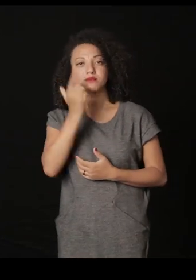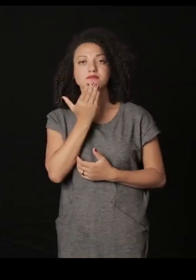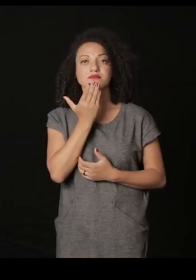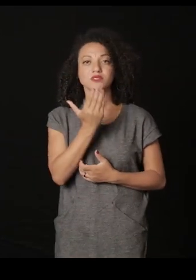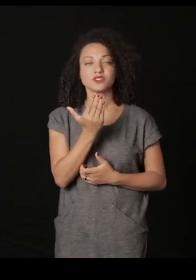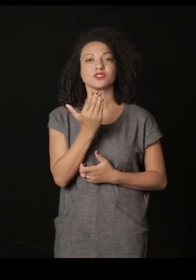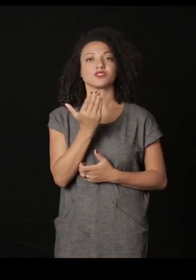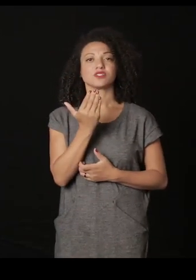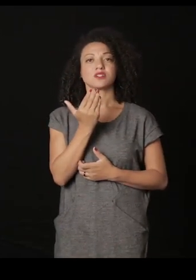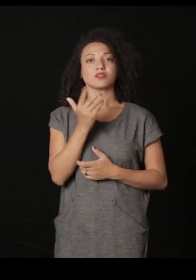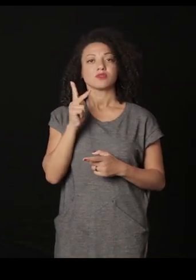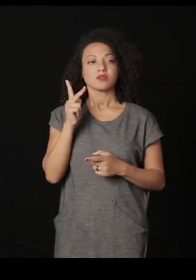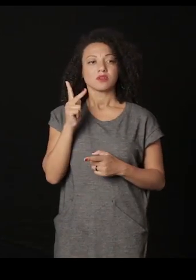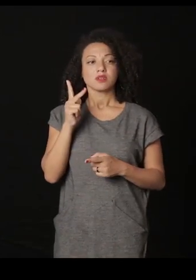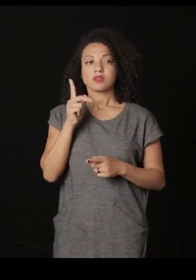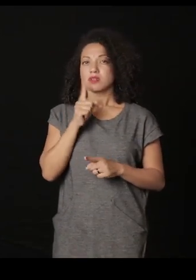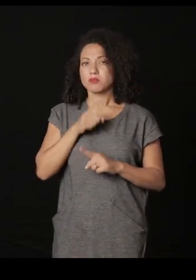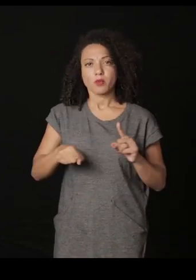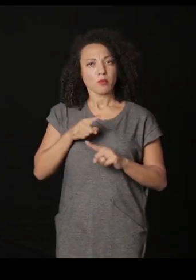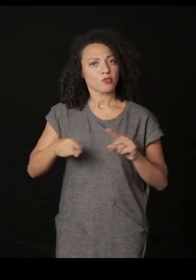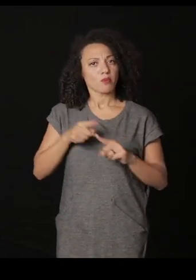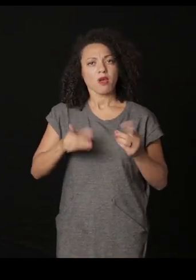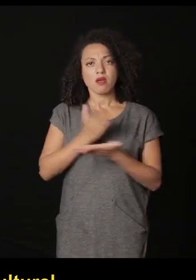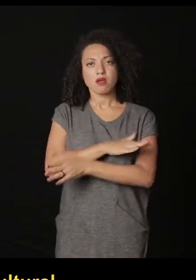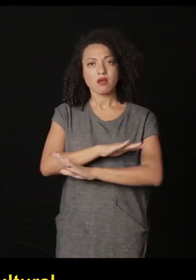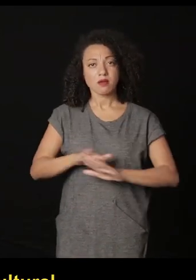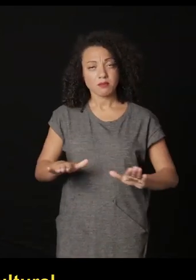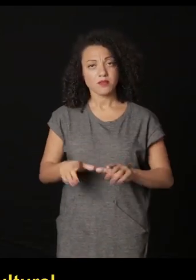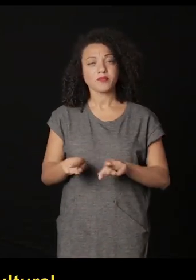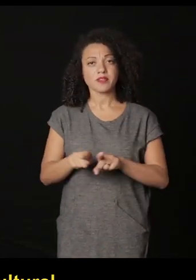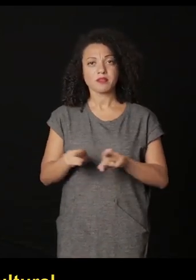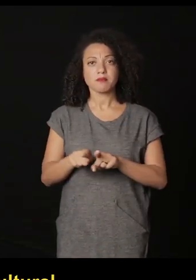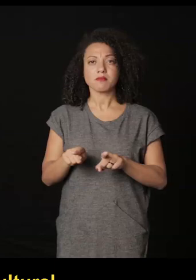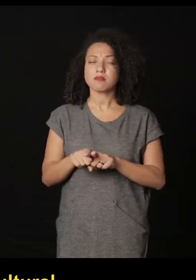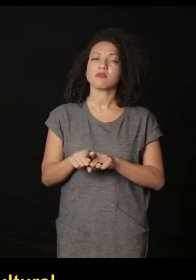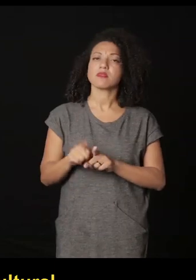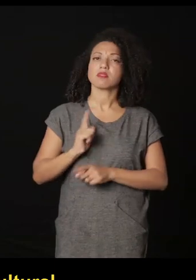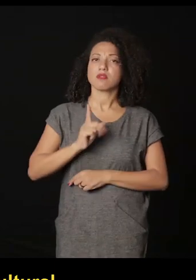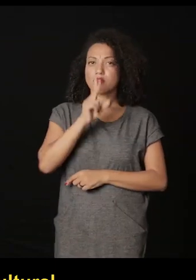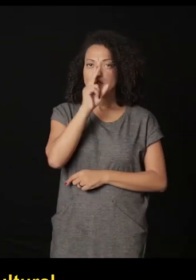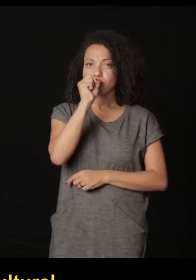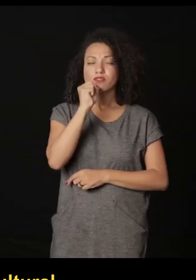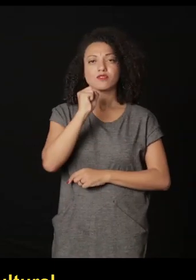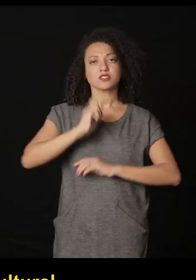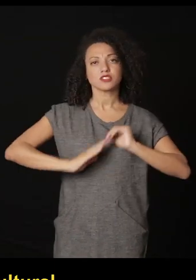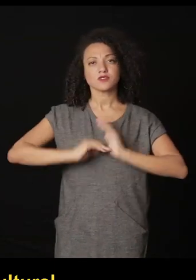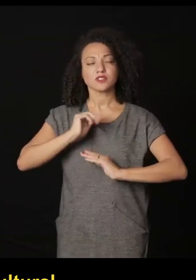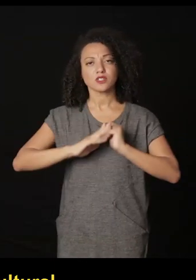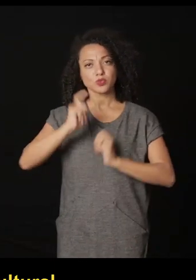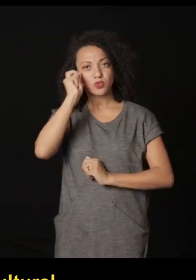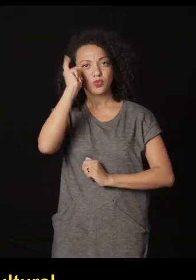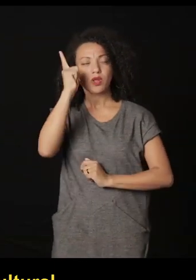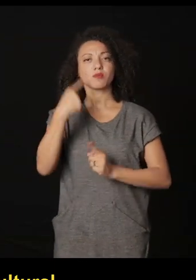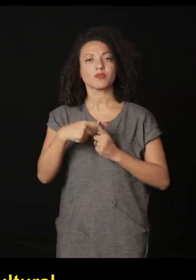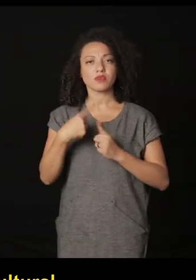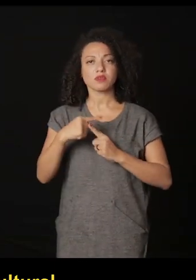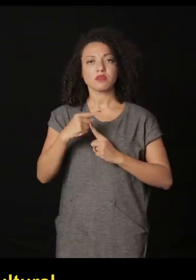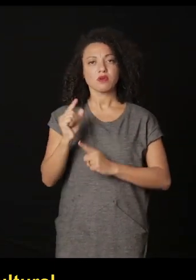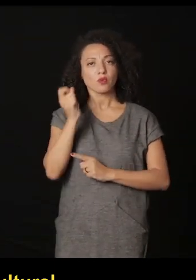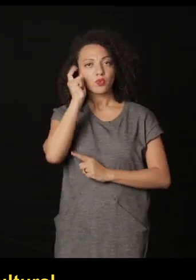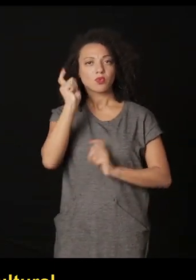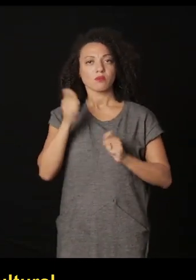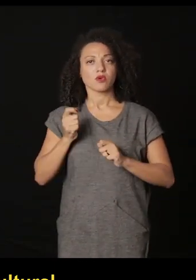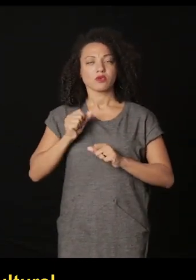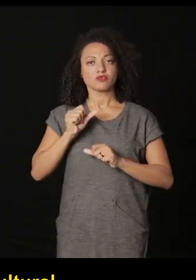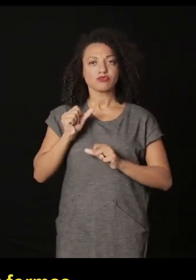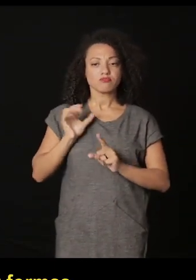y pidiendo que acabe la censura y dar una fuerza para todo el acto cultural como una